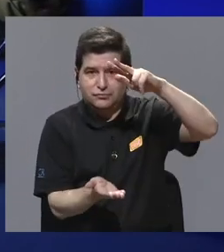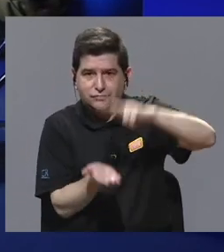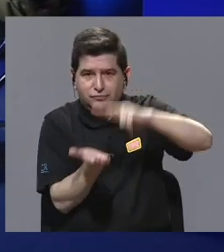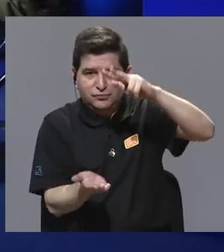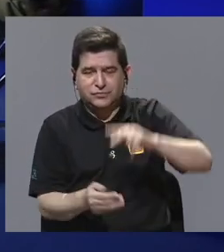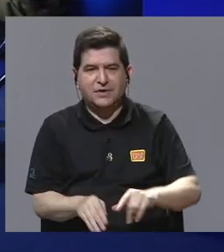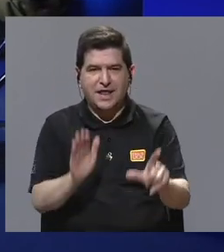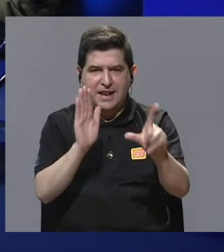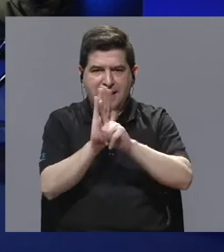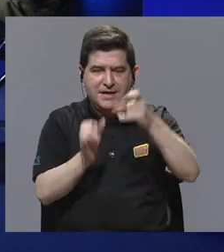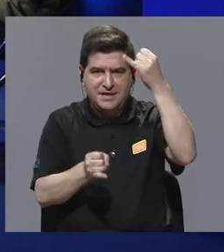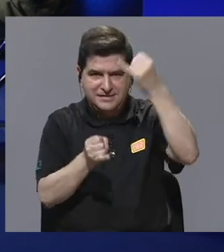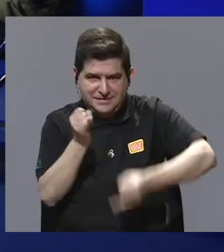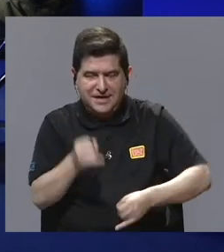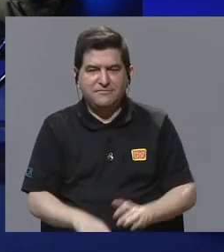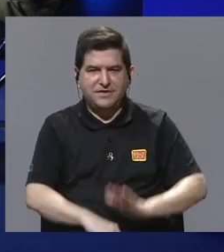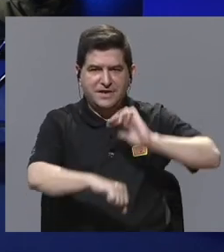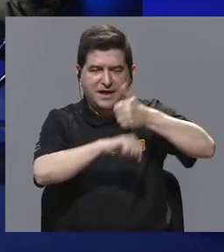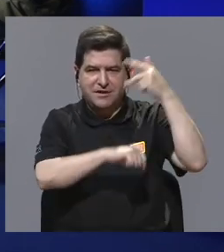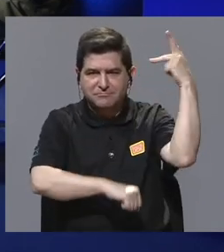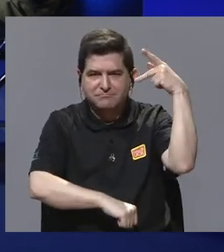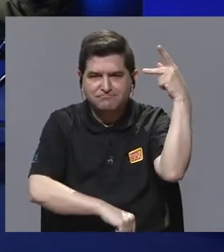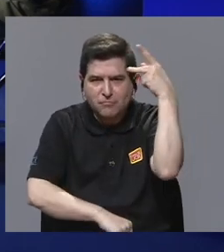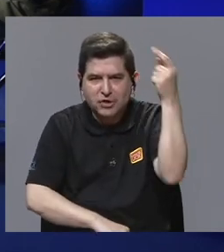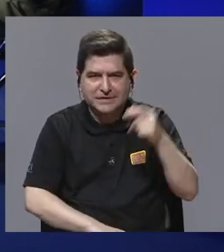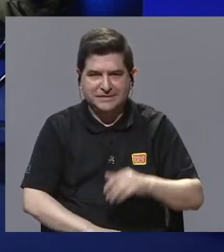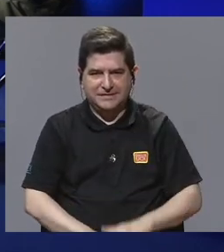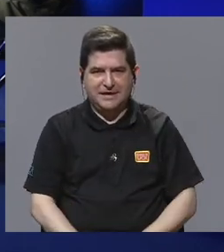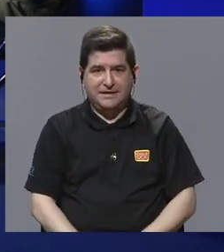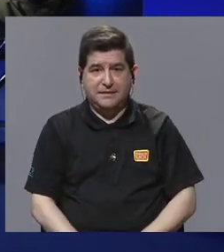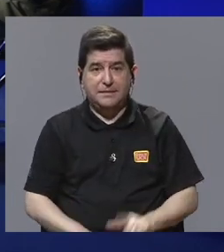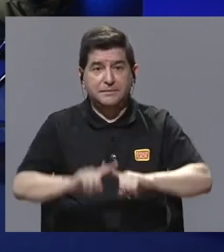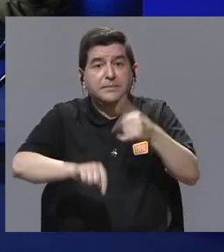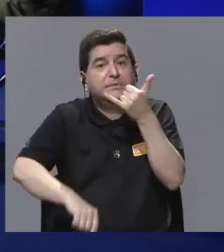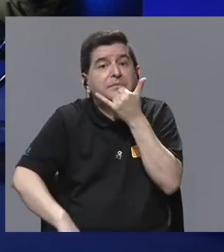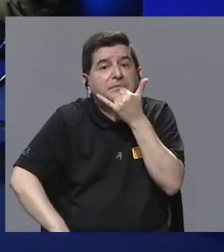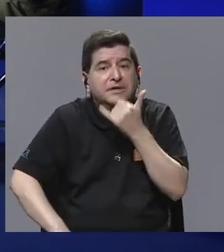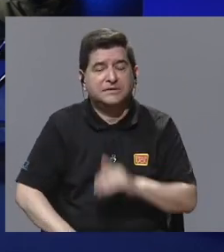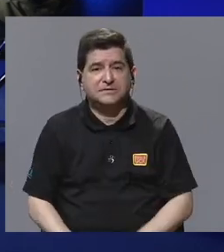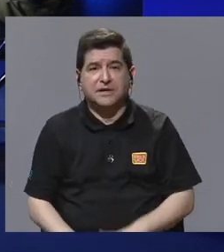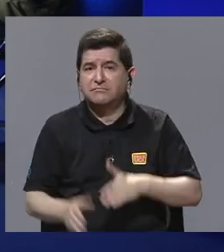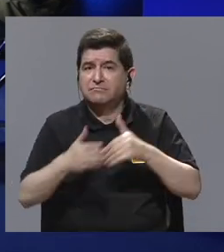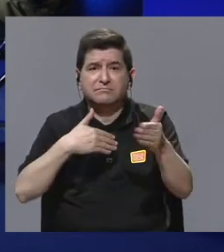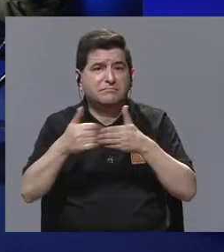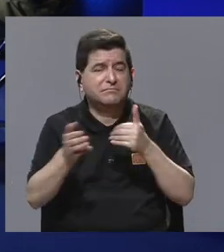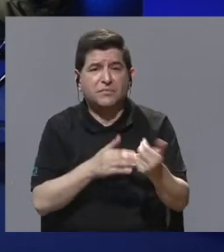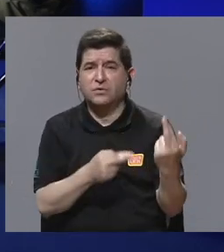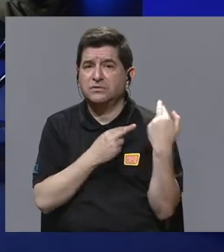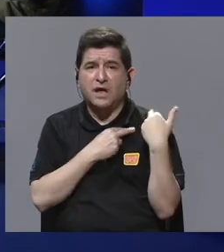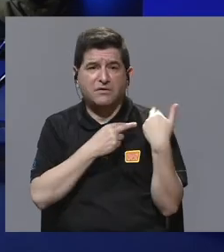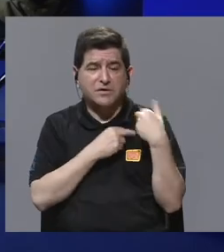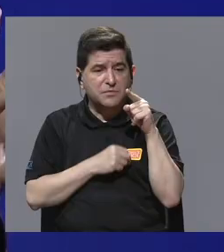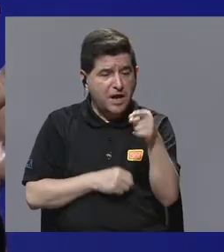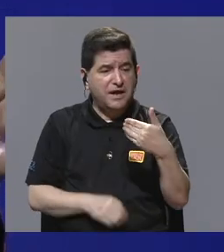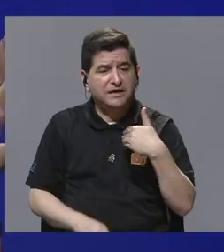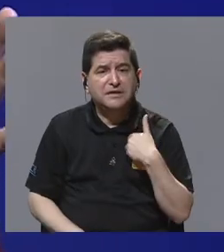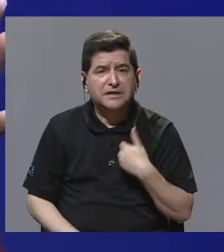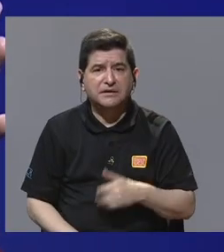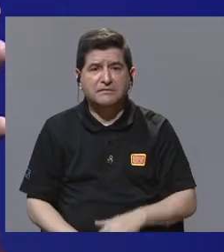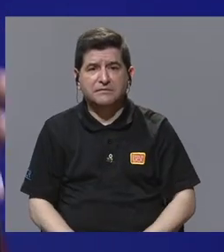leyes que al final son las que definen las políticas. Y resulta que a pesar de que la responsabilidad está ahí,